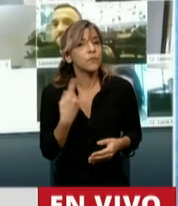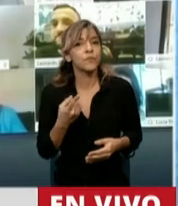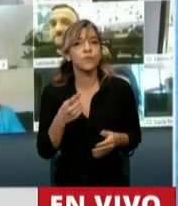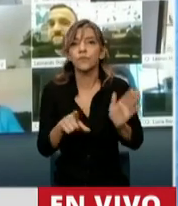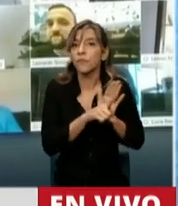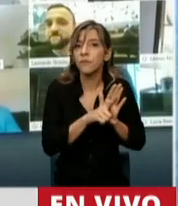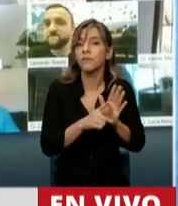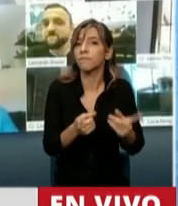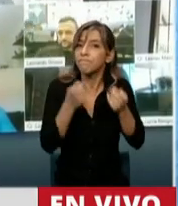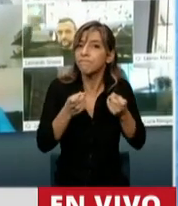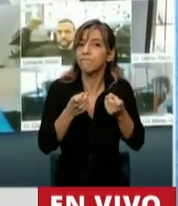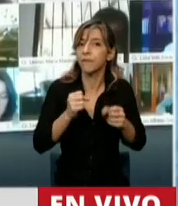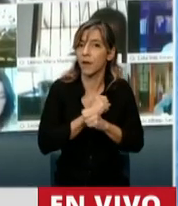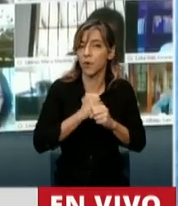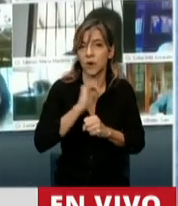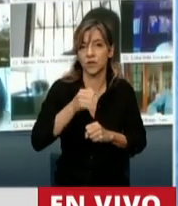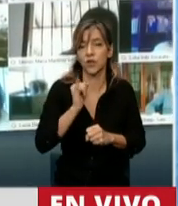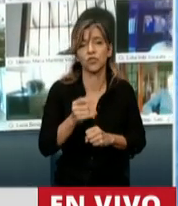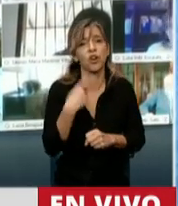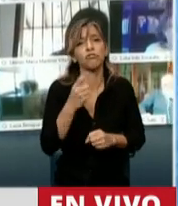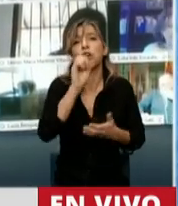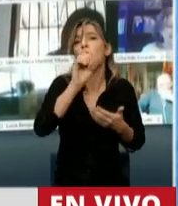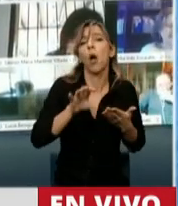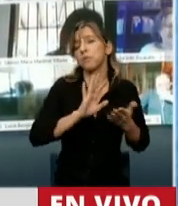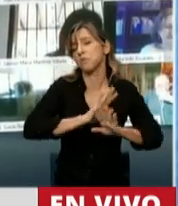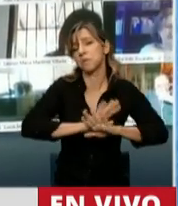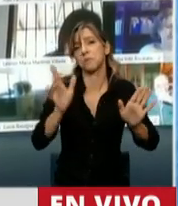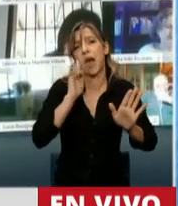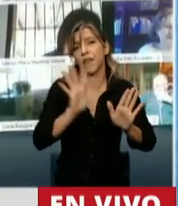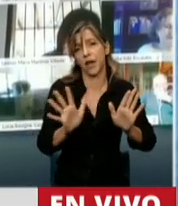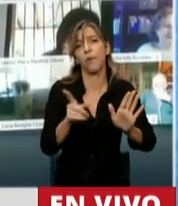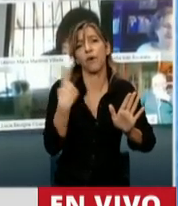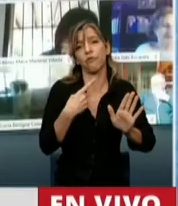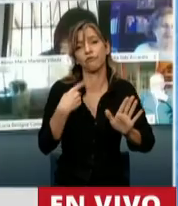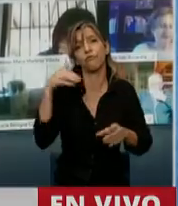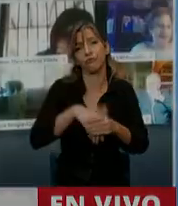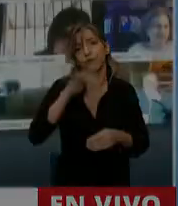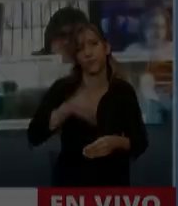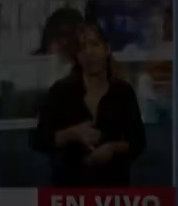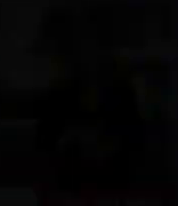Esta ley no tiene nombre propio y, por supuesto, vamos a comprender la sanción de esta ley. Gracias, presidente. Gracias a usted, diputado.